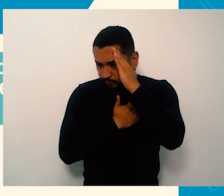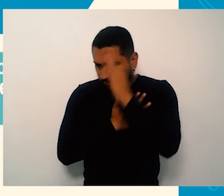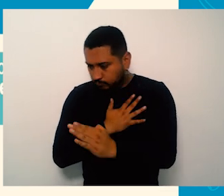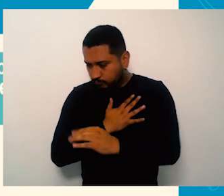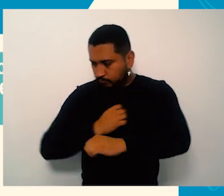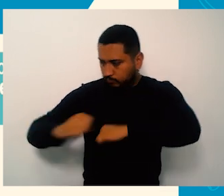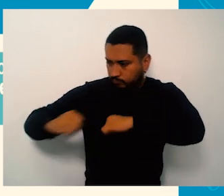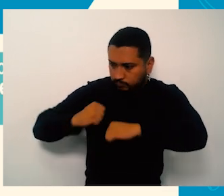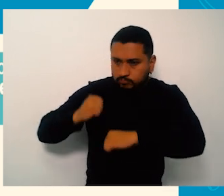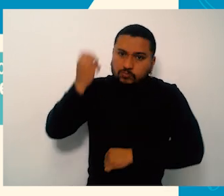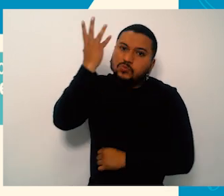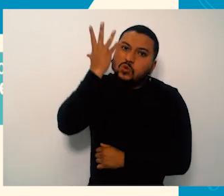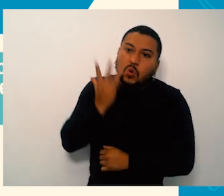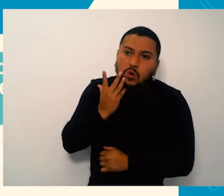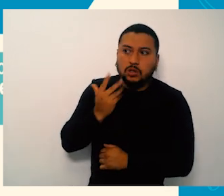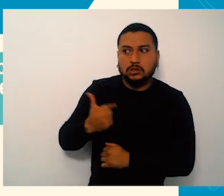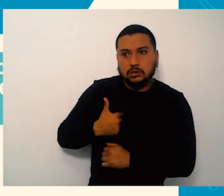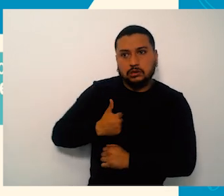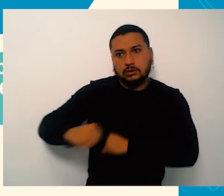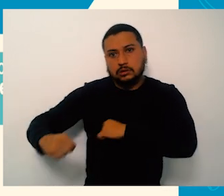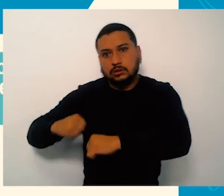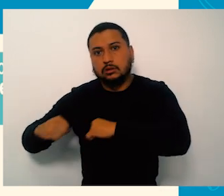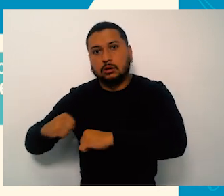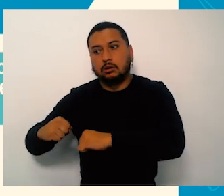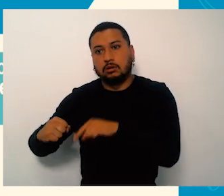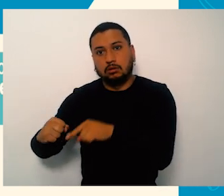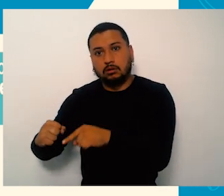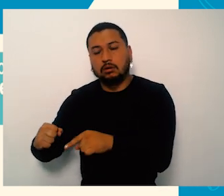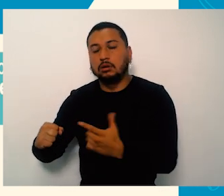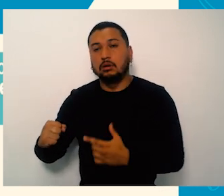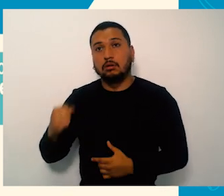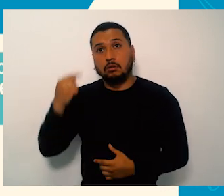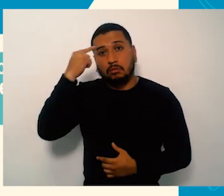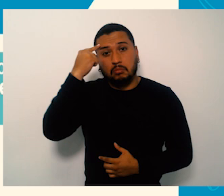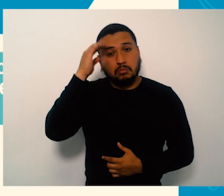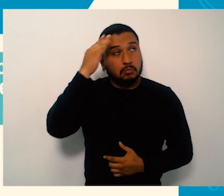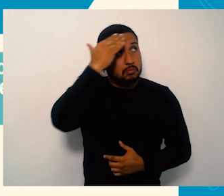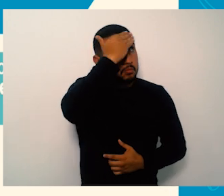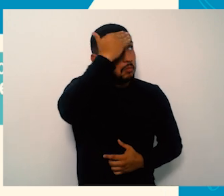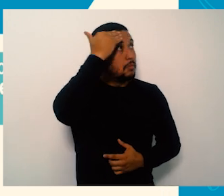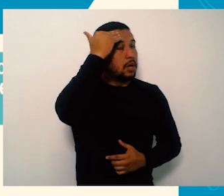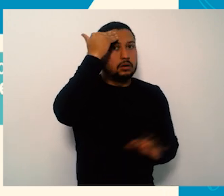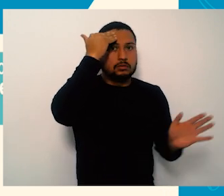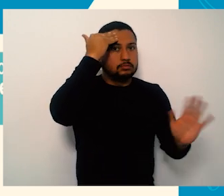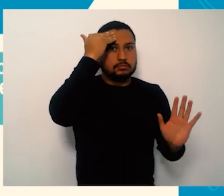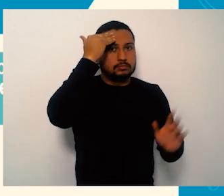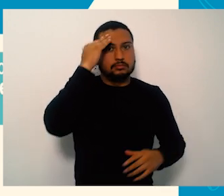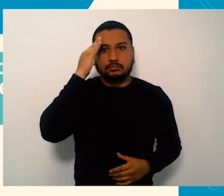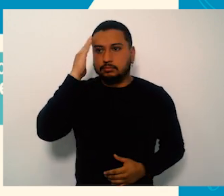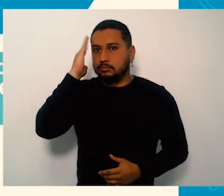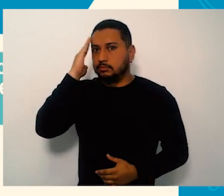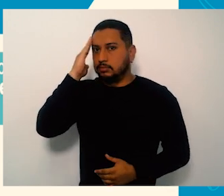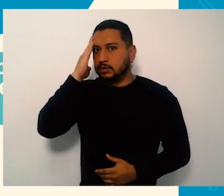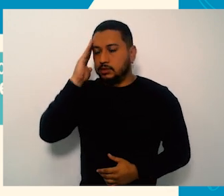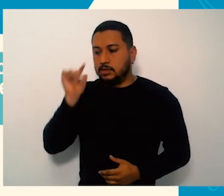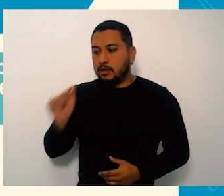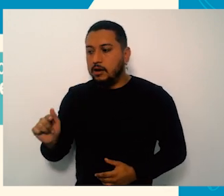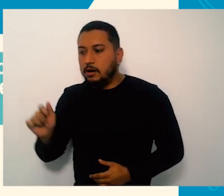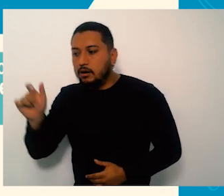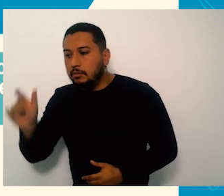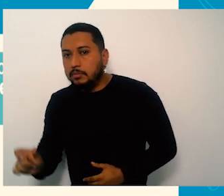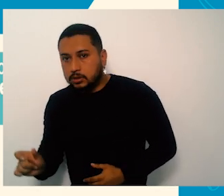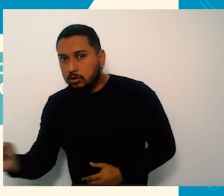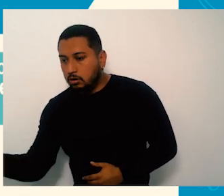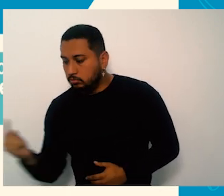sostenibilidad de la subred, en eso creo que nos trazamos todos, buscando, no es fácil el panorama,